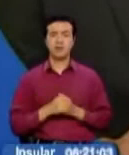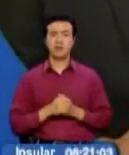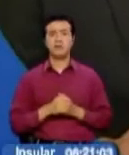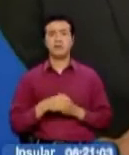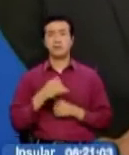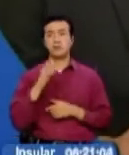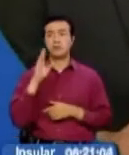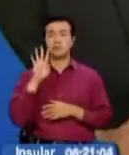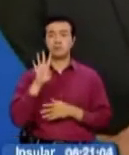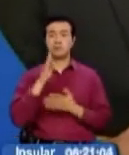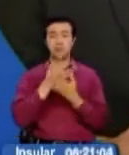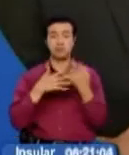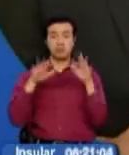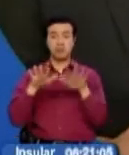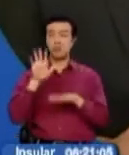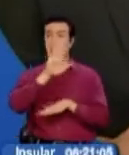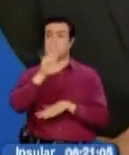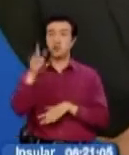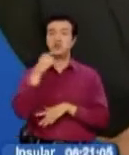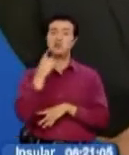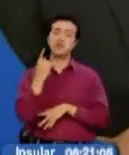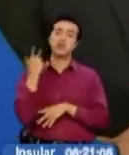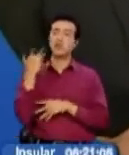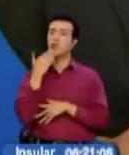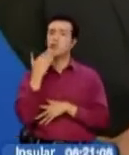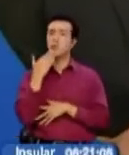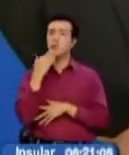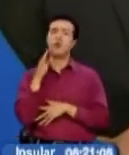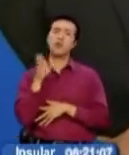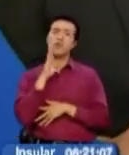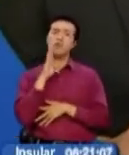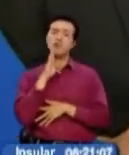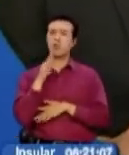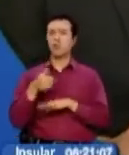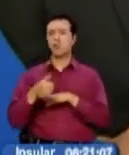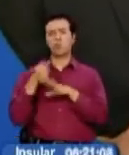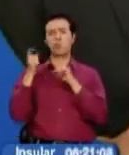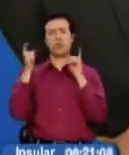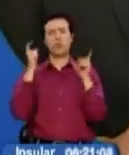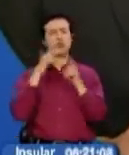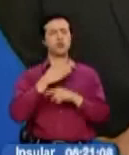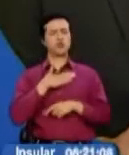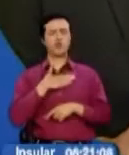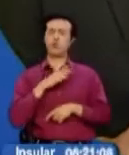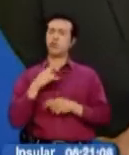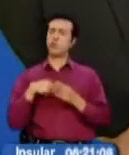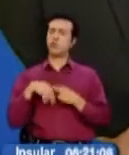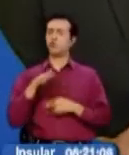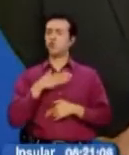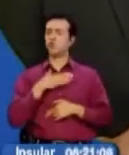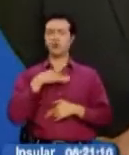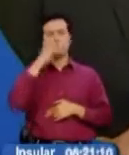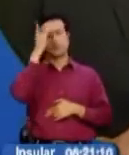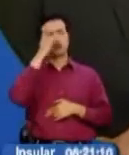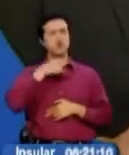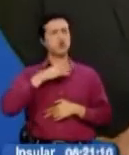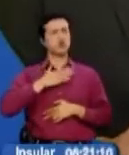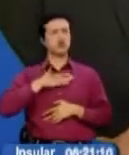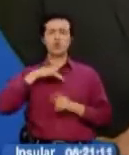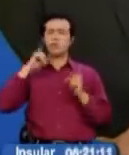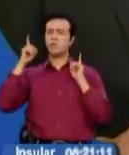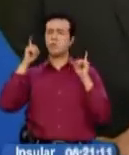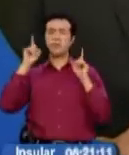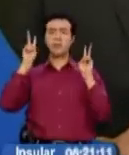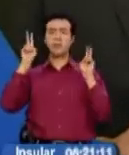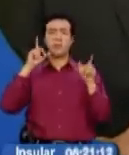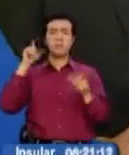mal a los británicos el hecho de que la burocracia de Bruselas sea aquella quien decide con quién negociar, cómo negociar, cómo manejar el asunto